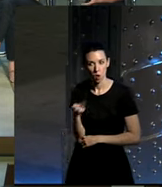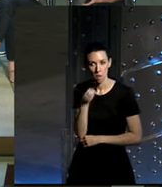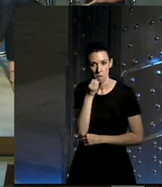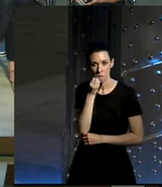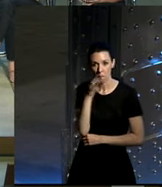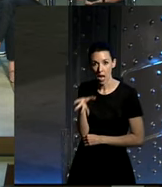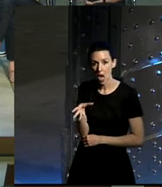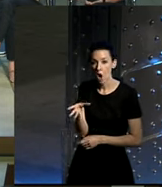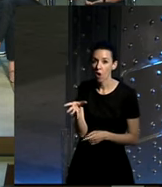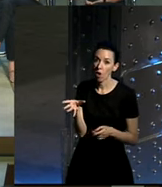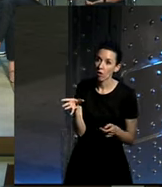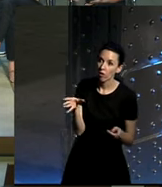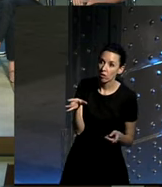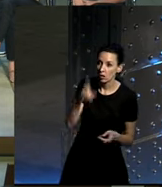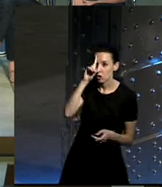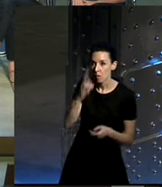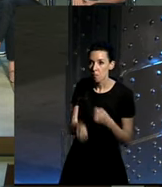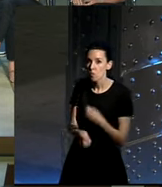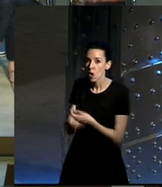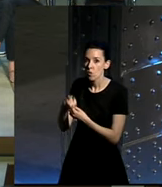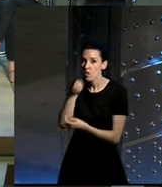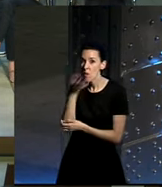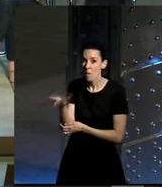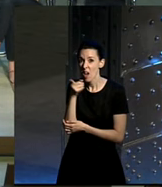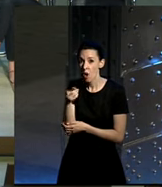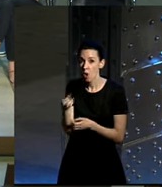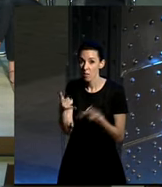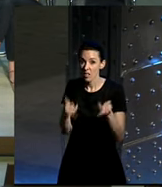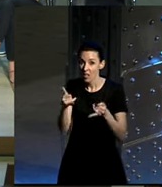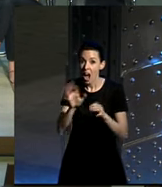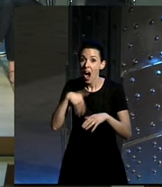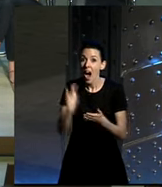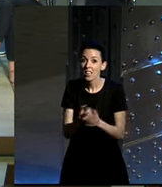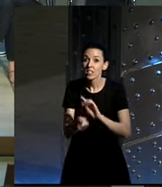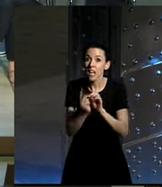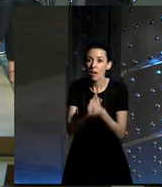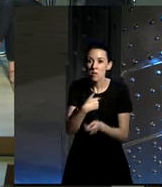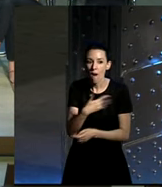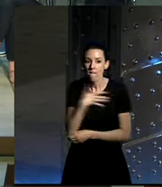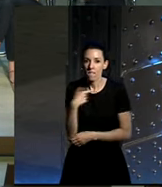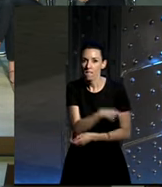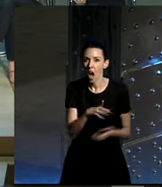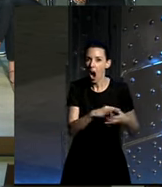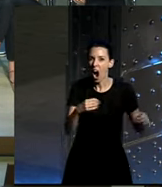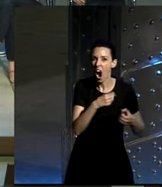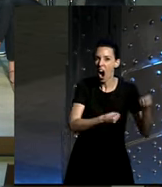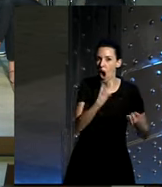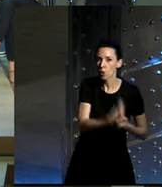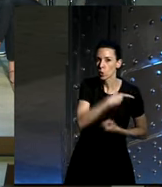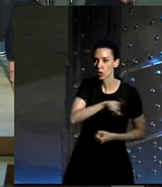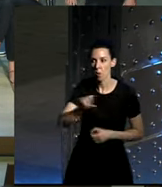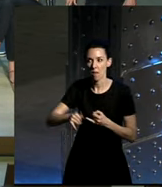es más no sé más productivo ir en bicicleta mientras ese cambio no se produzca yo quiero ser el del audi en vez de yo quiero ser el de la